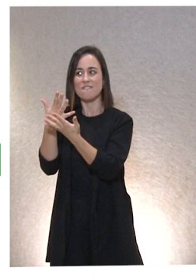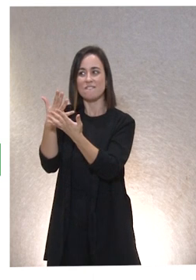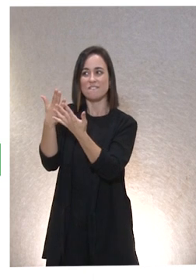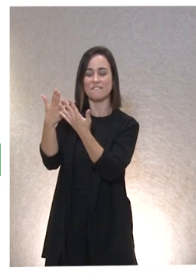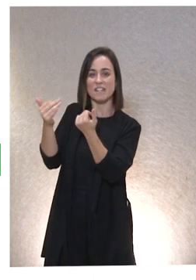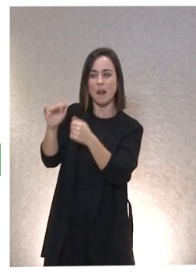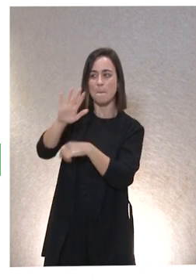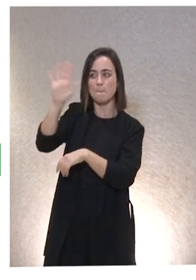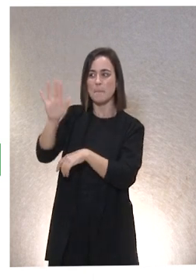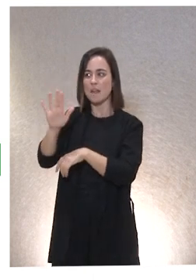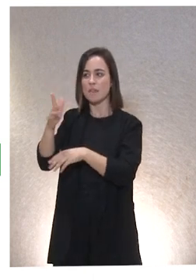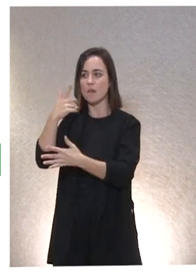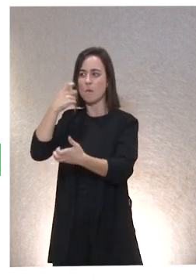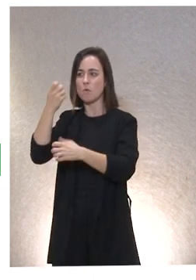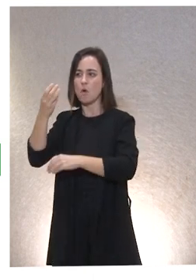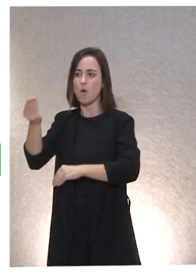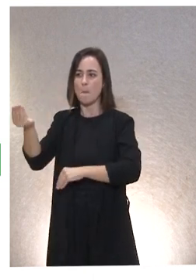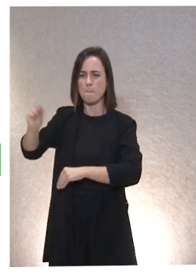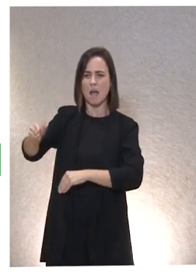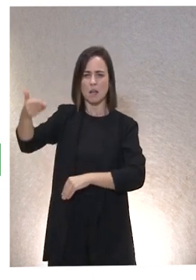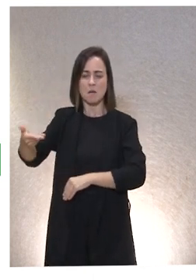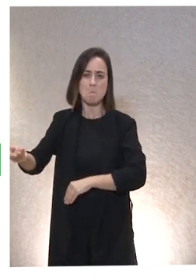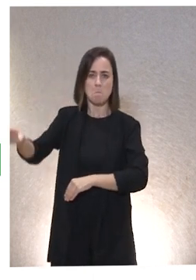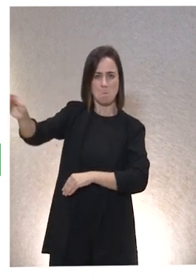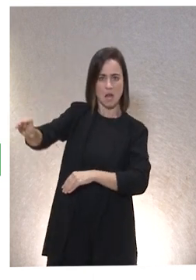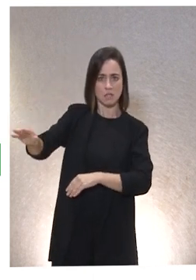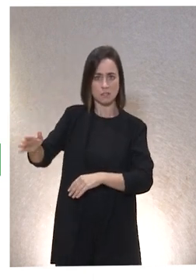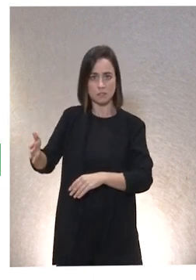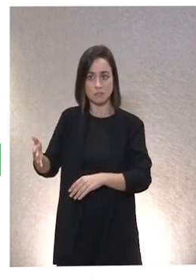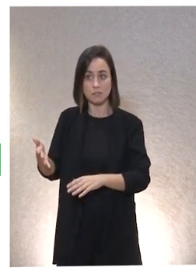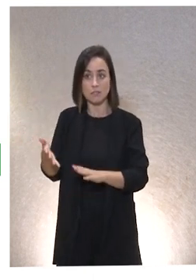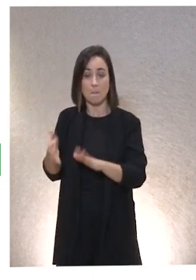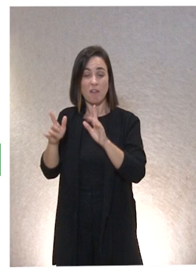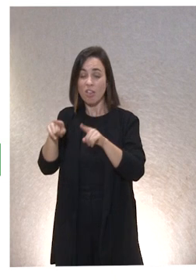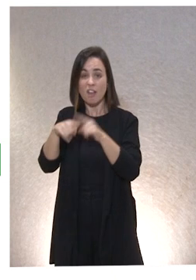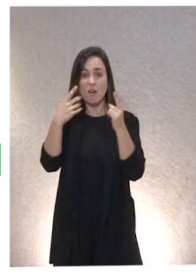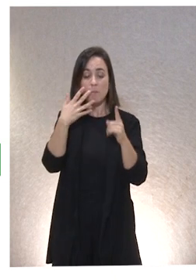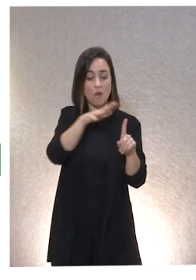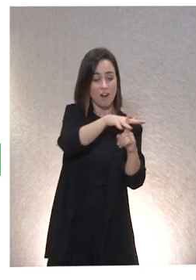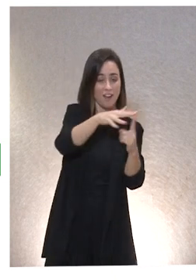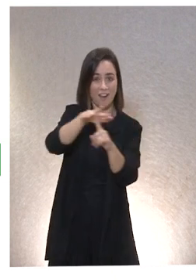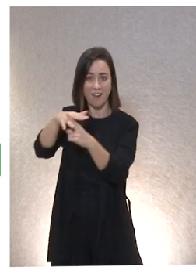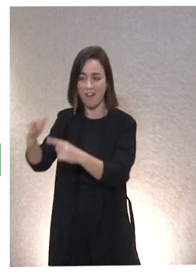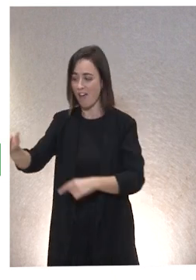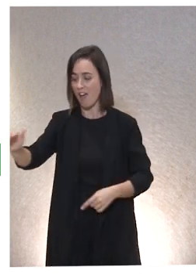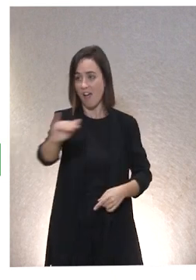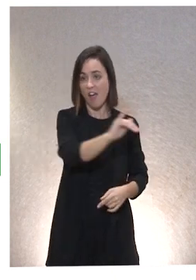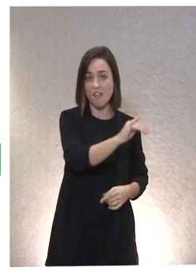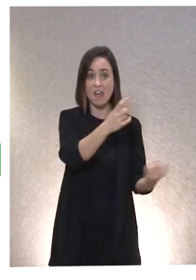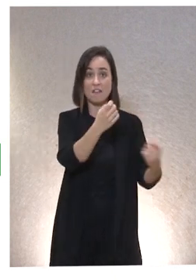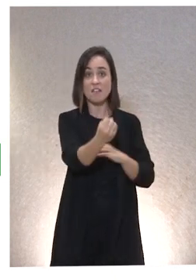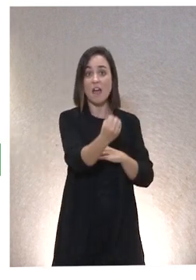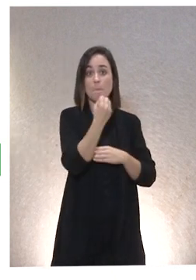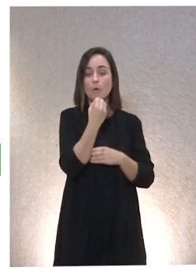Pero son solo una variante de las dependencias y se deben a miles de circunstancias. Y, simplemente, lo que necesitan es que los